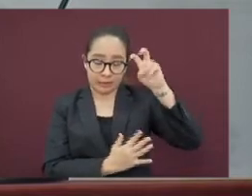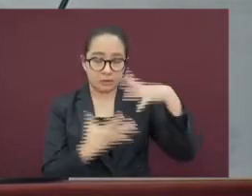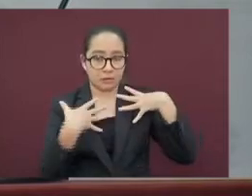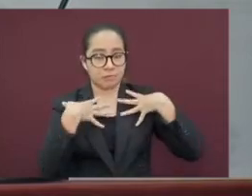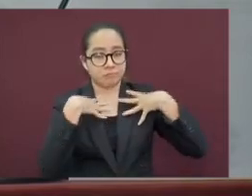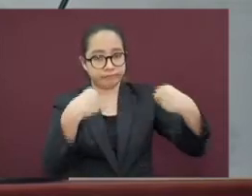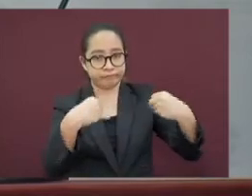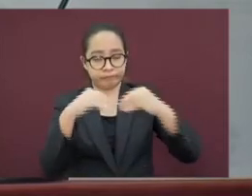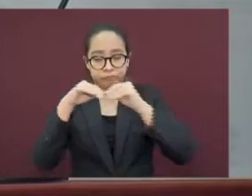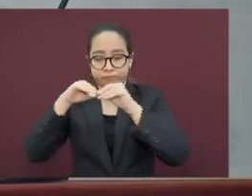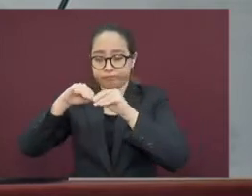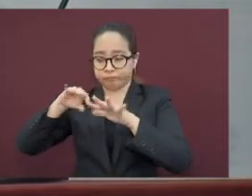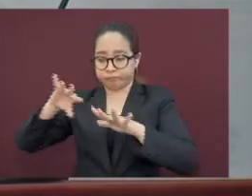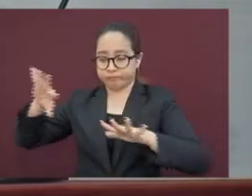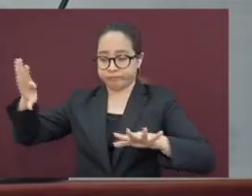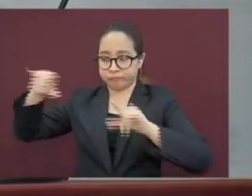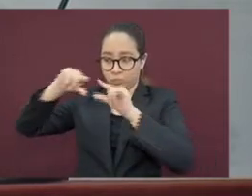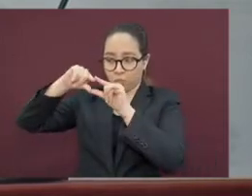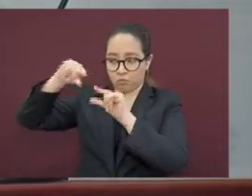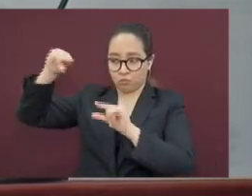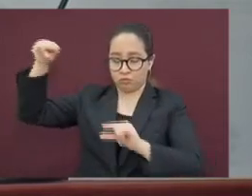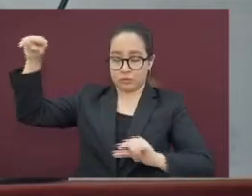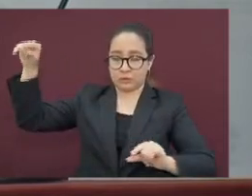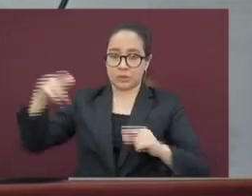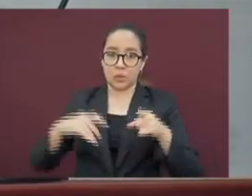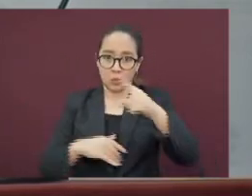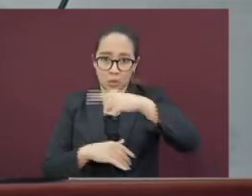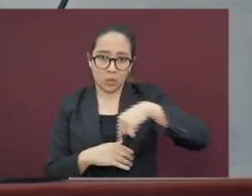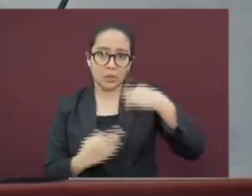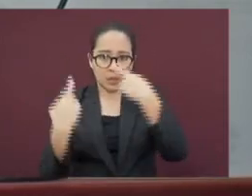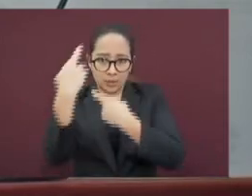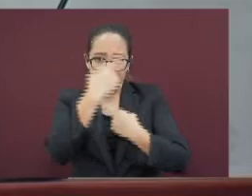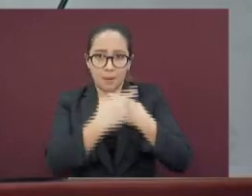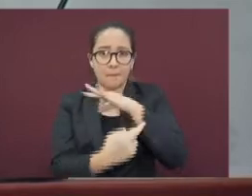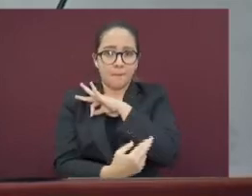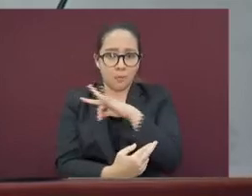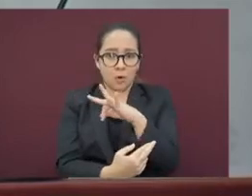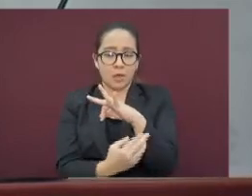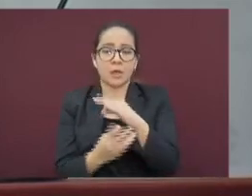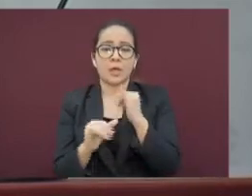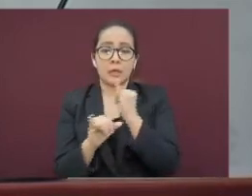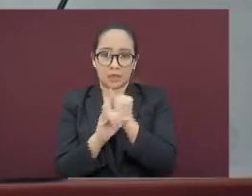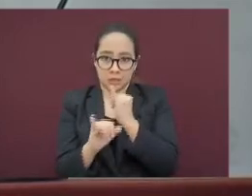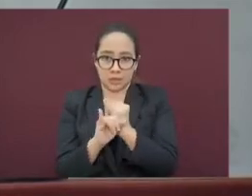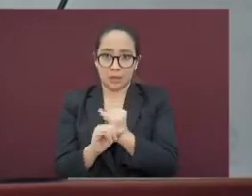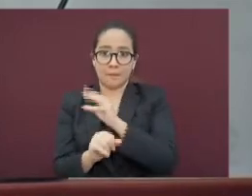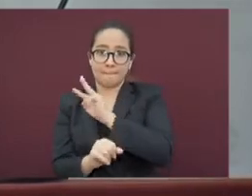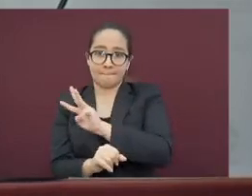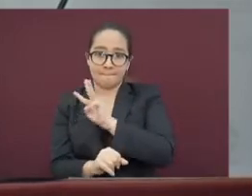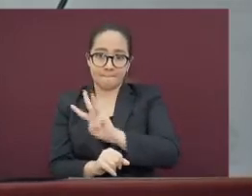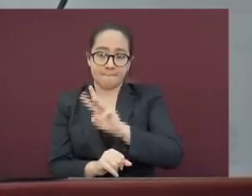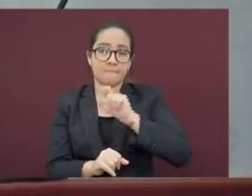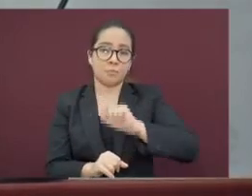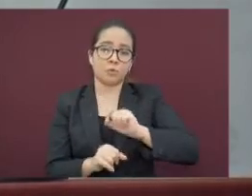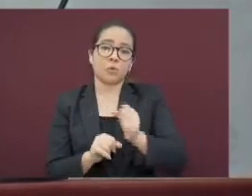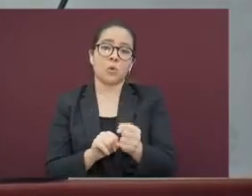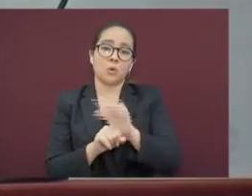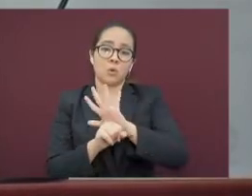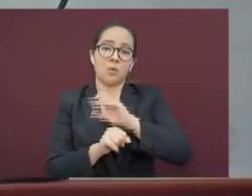norte a sur del estado. Mismos que ustedes pueden consultar a detalle en la página de gobierno coronavirus